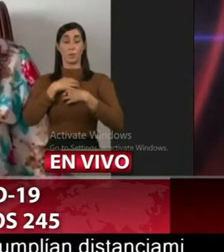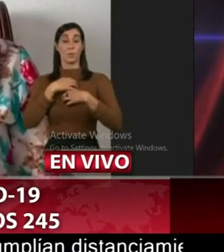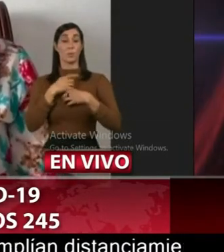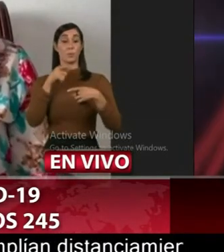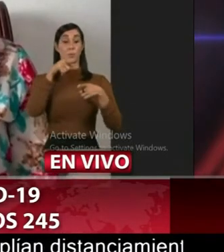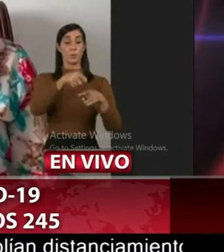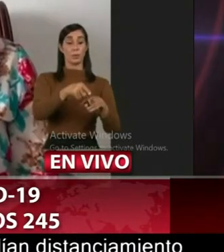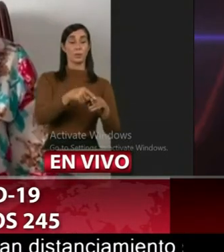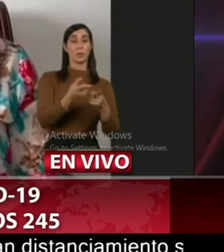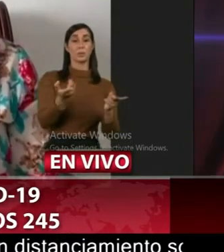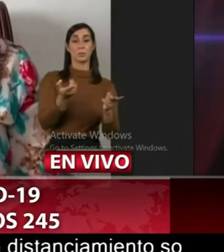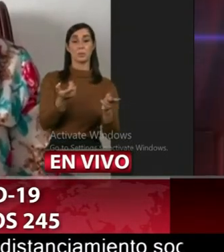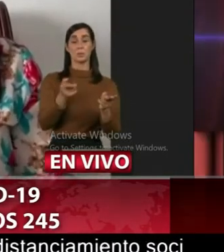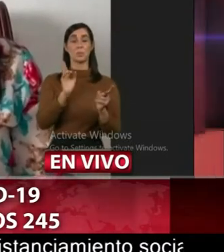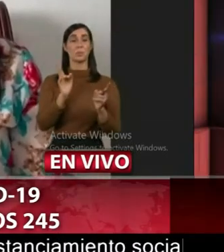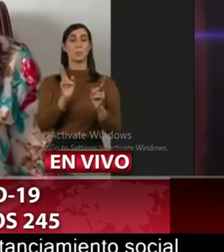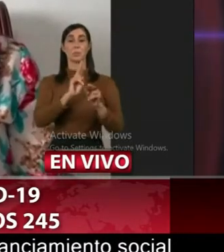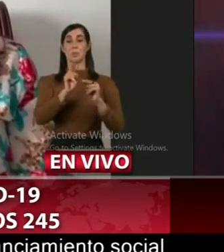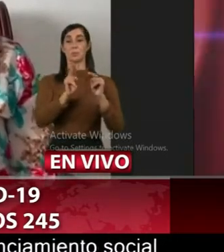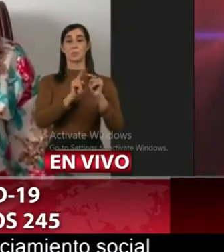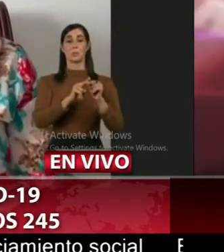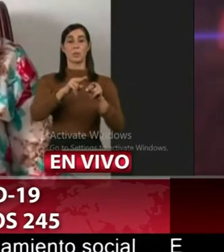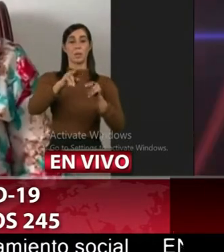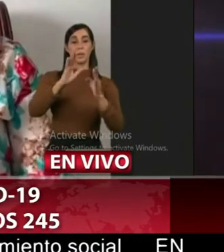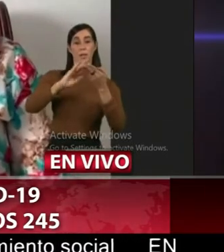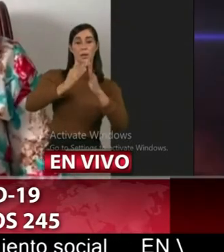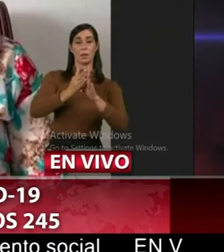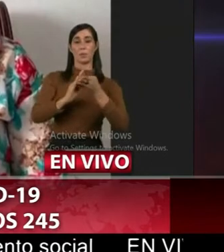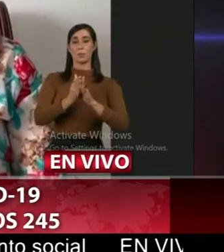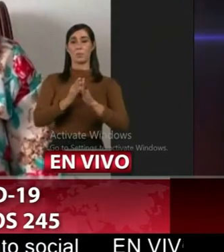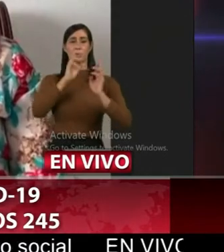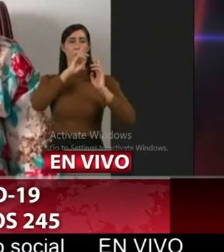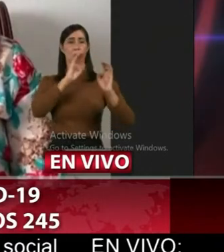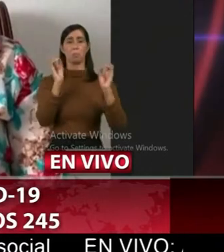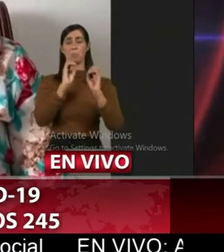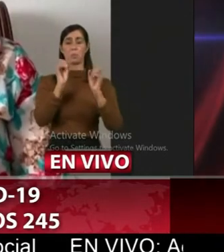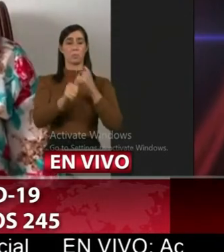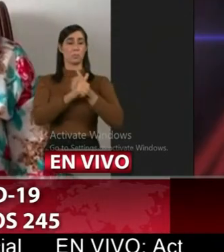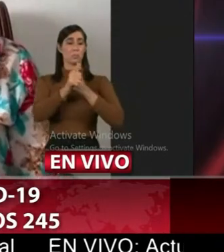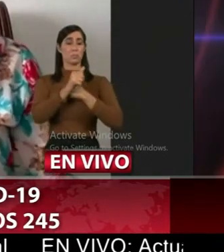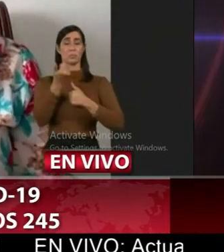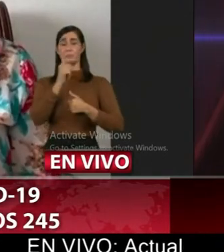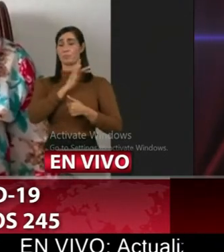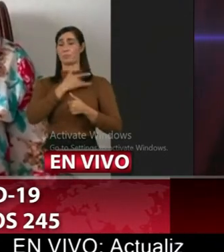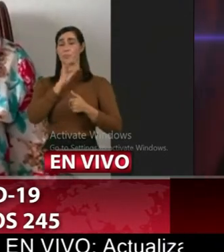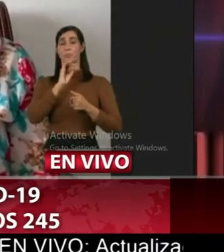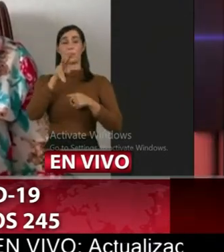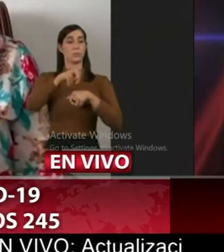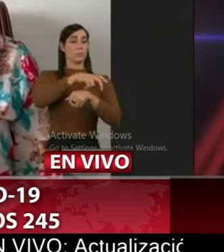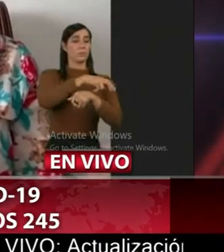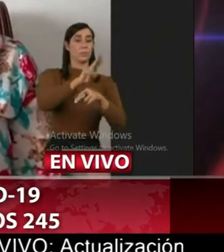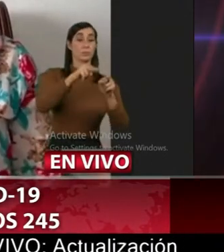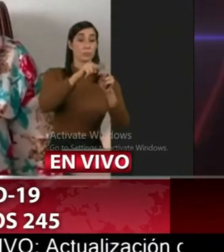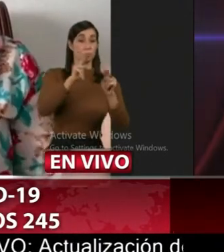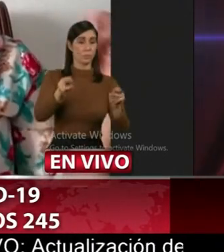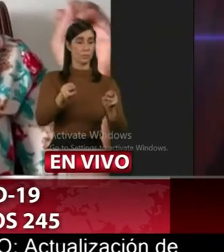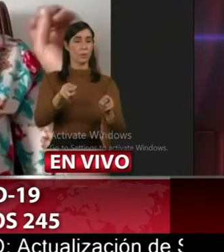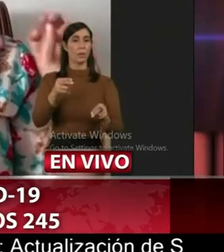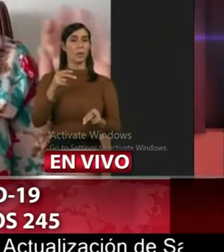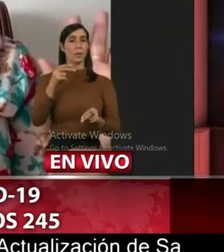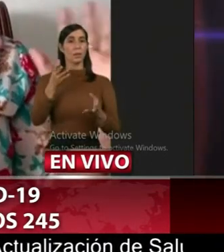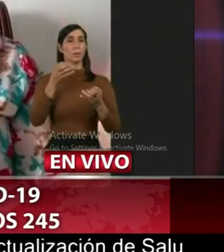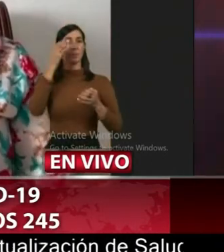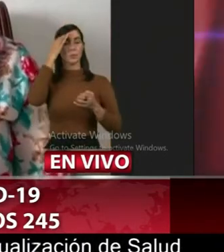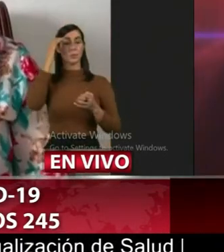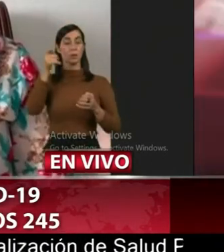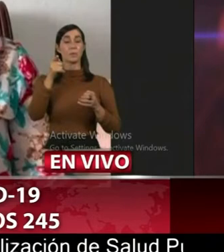la población como que está teniendo un comportamiento poco prudente frente al peligro queríamos saber si ustedes tienen previstos